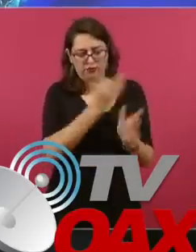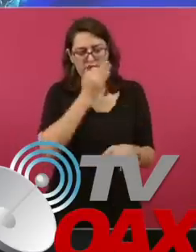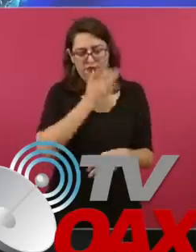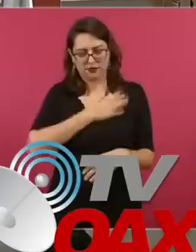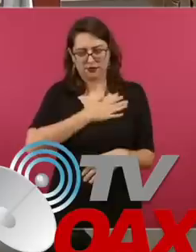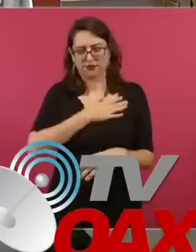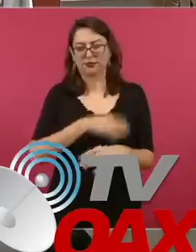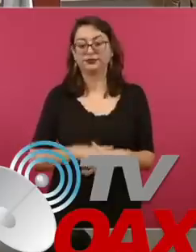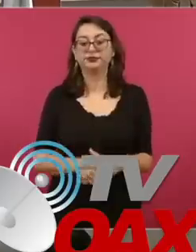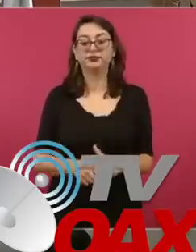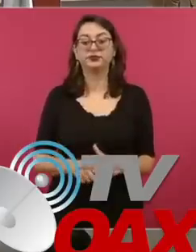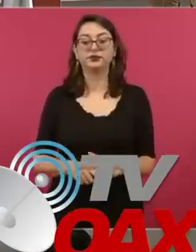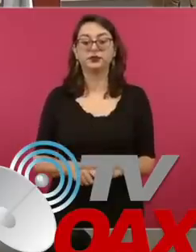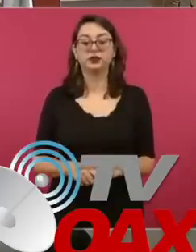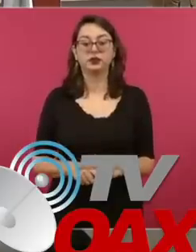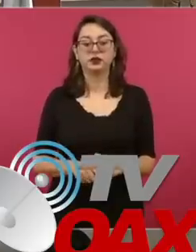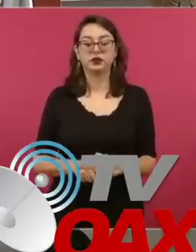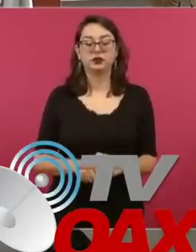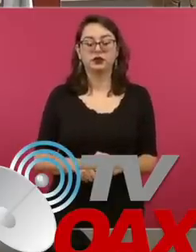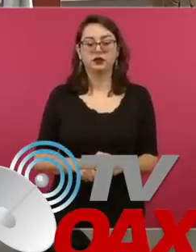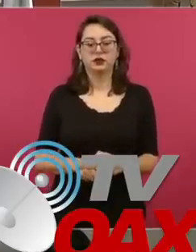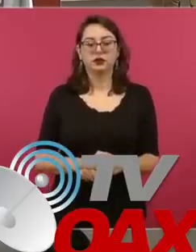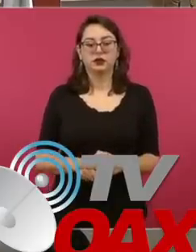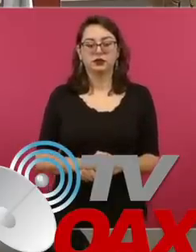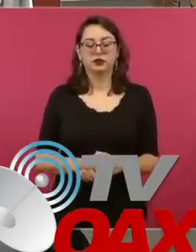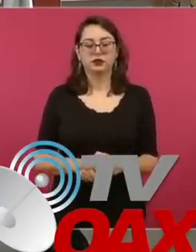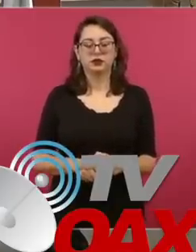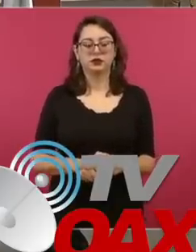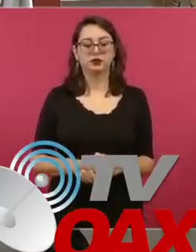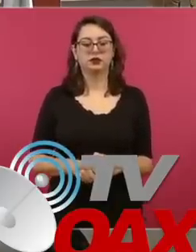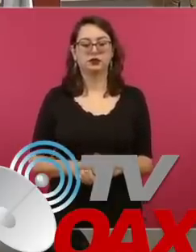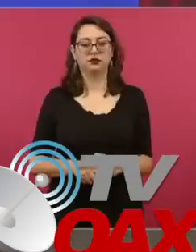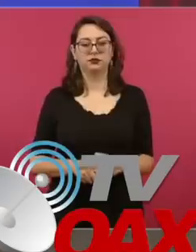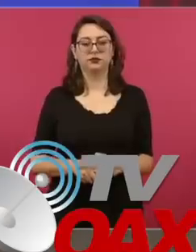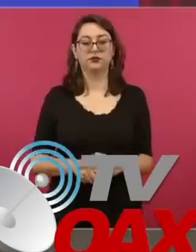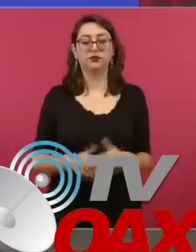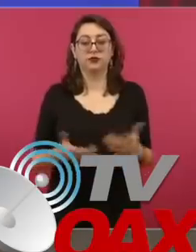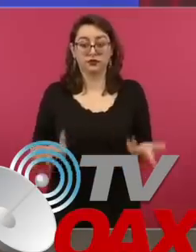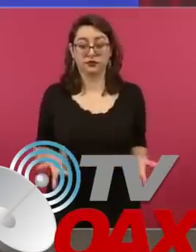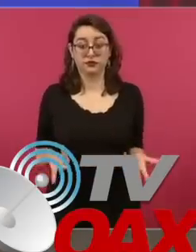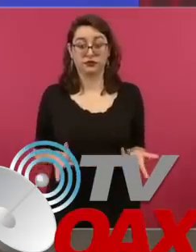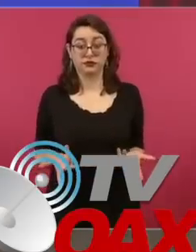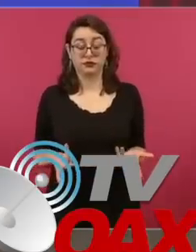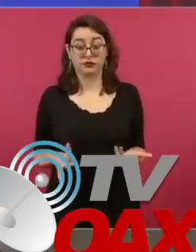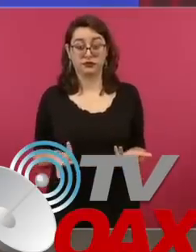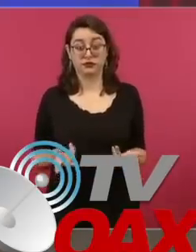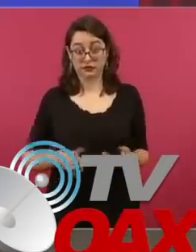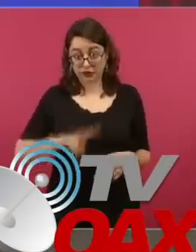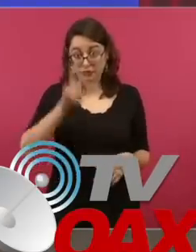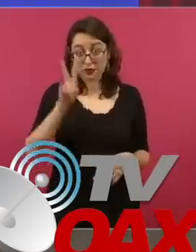Entonces, si nos importa realmente evitar el cambio climático,